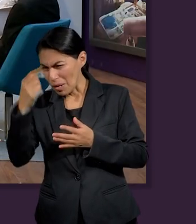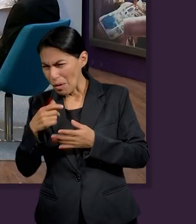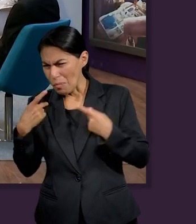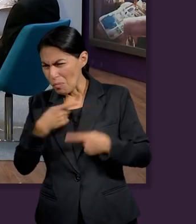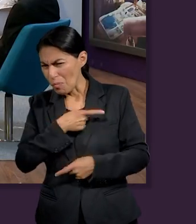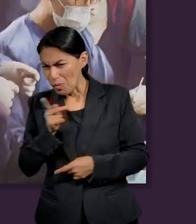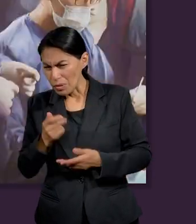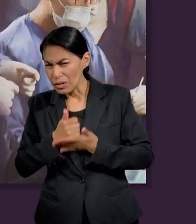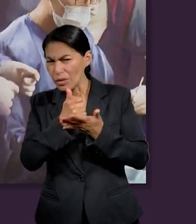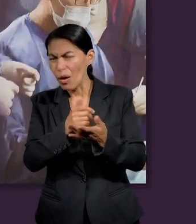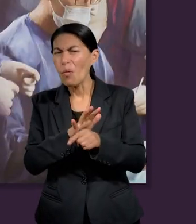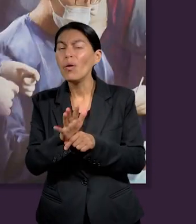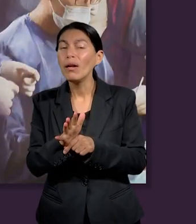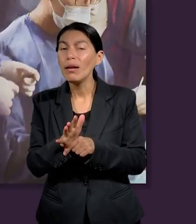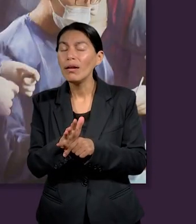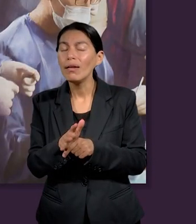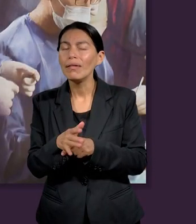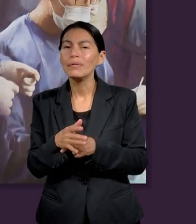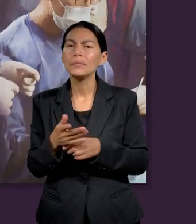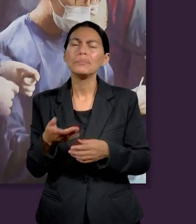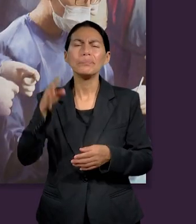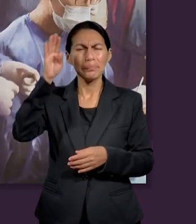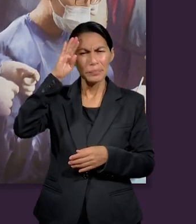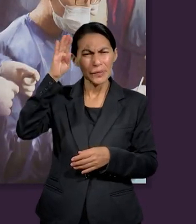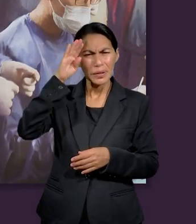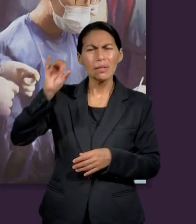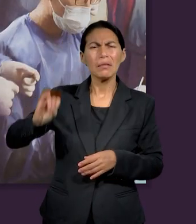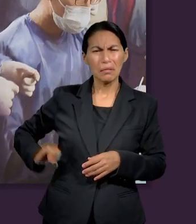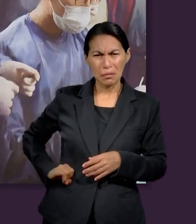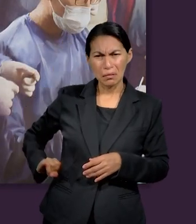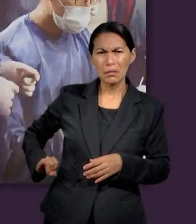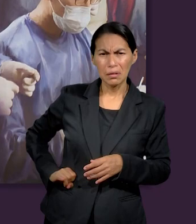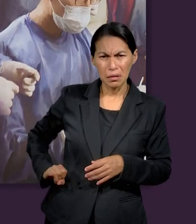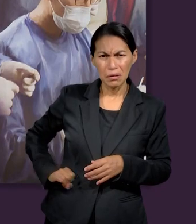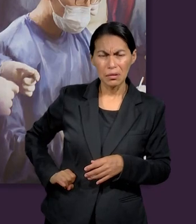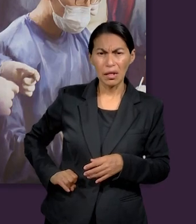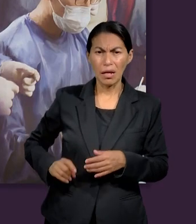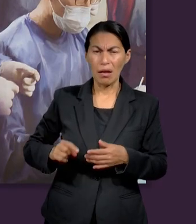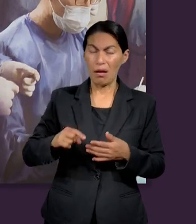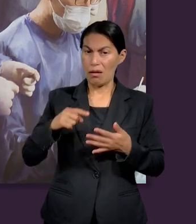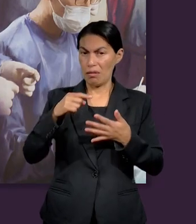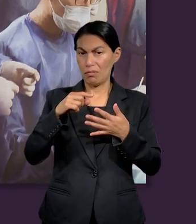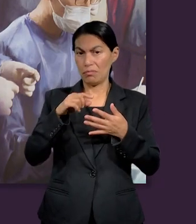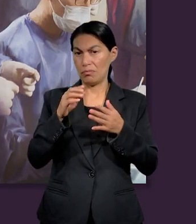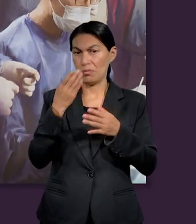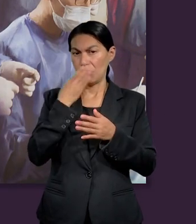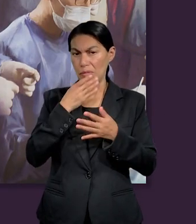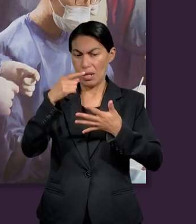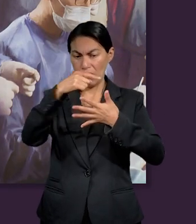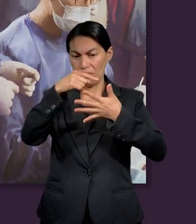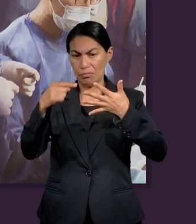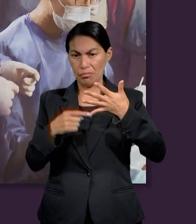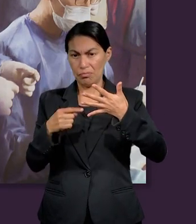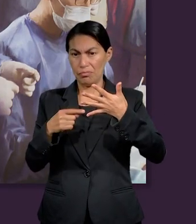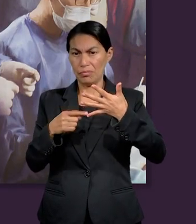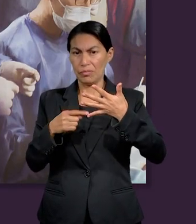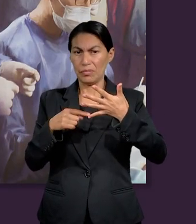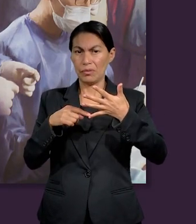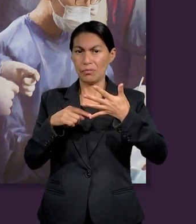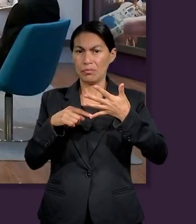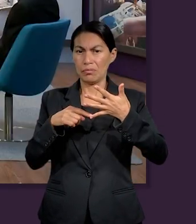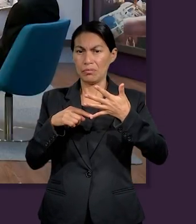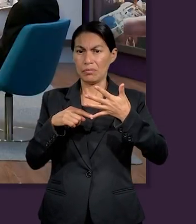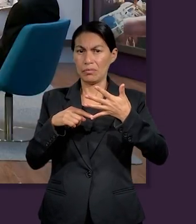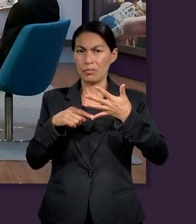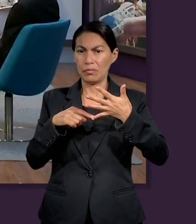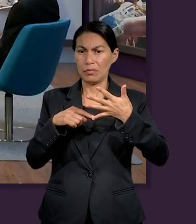Yo creo que es muy interesante, pues la mayoría del Pentateuco habla de lo mismo, desde Éxodo, igual en la